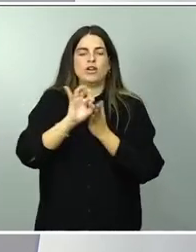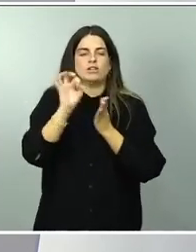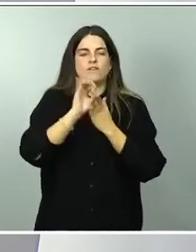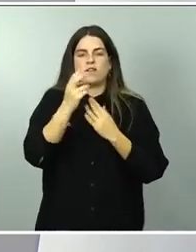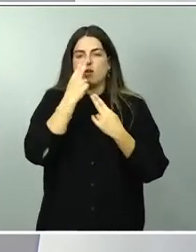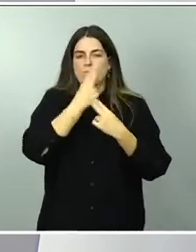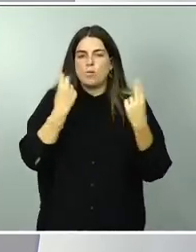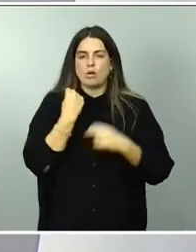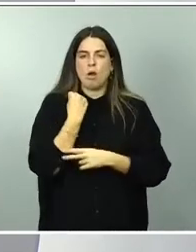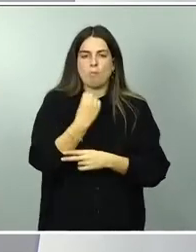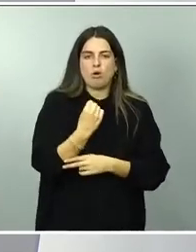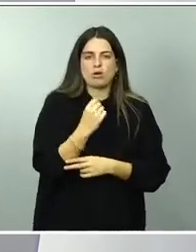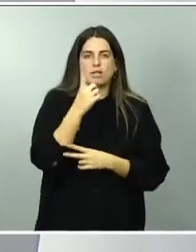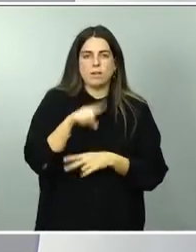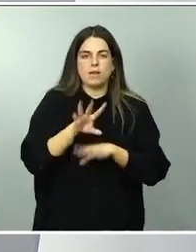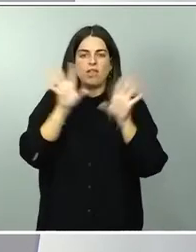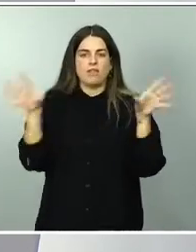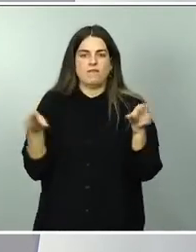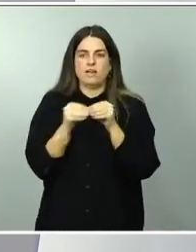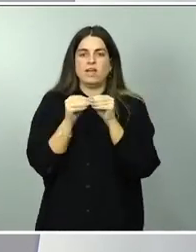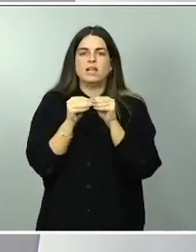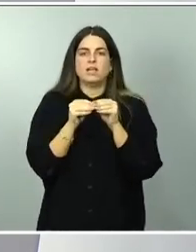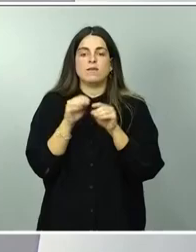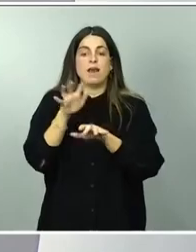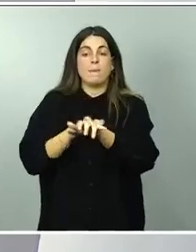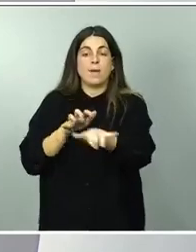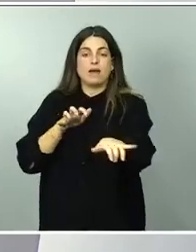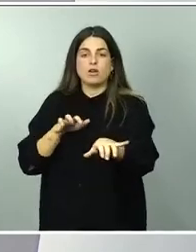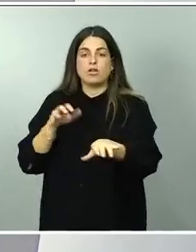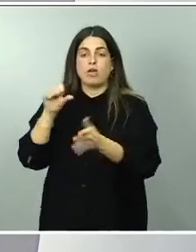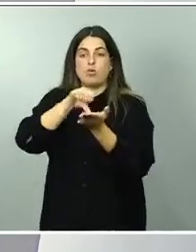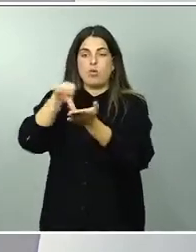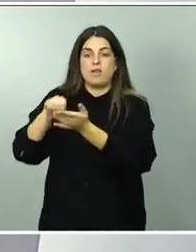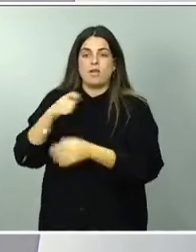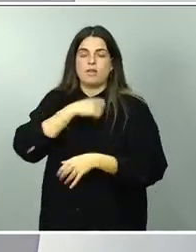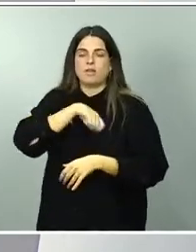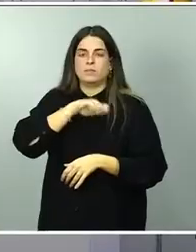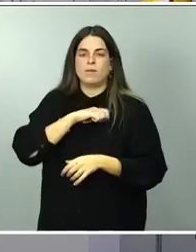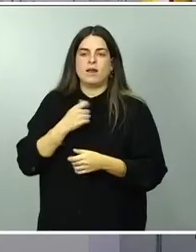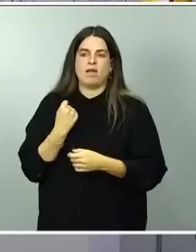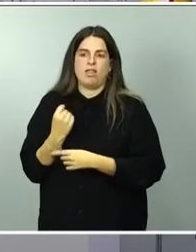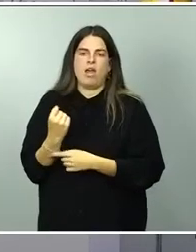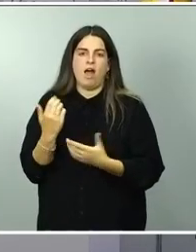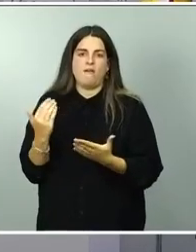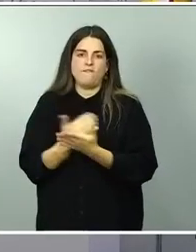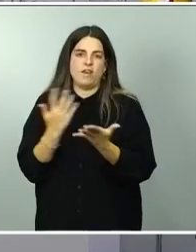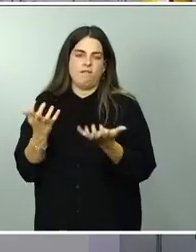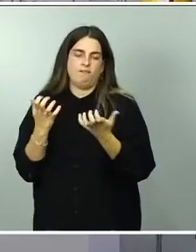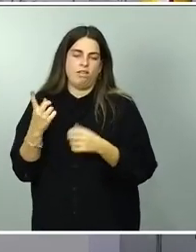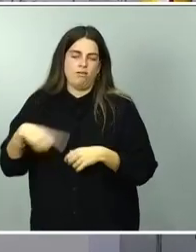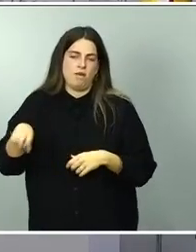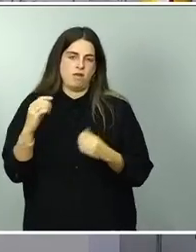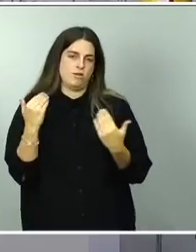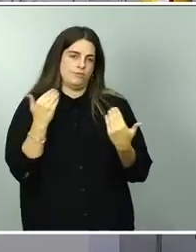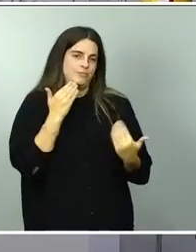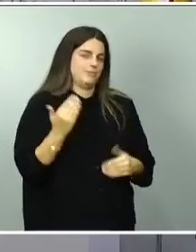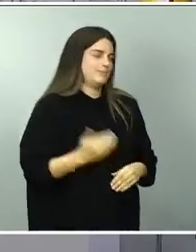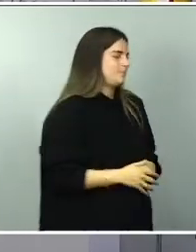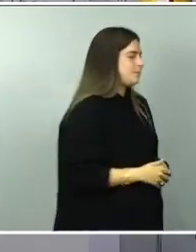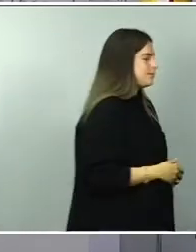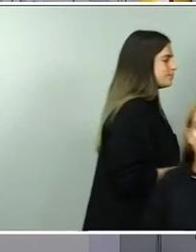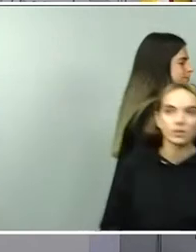definitiva, beneficiemos a la mayoría de los ciudadanos del país. Gracias, ministro. Ministro. Muy bien, pues muy buenos días, bueno,